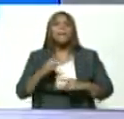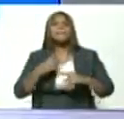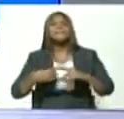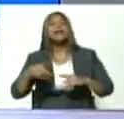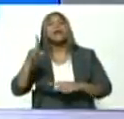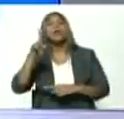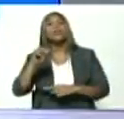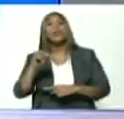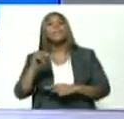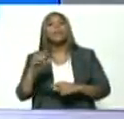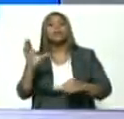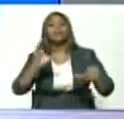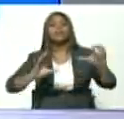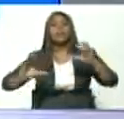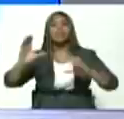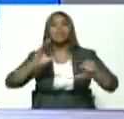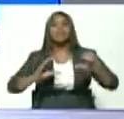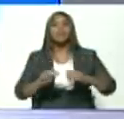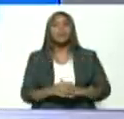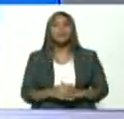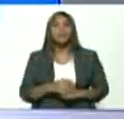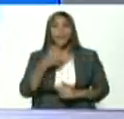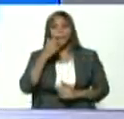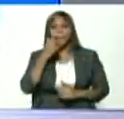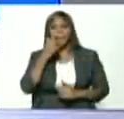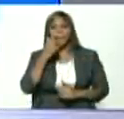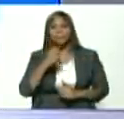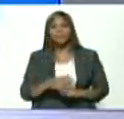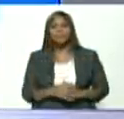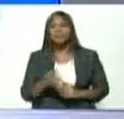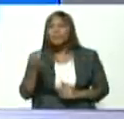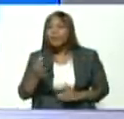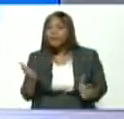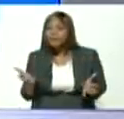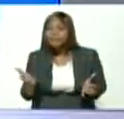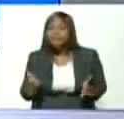todo científica ¿verdad?